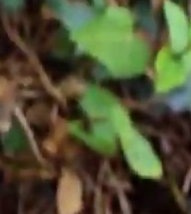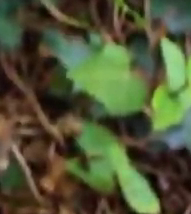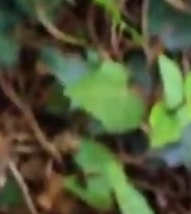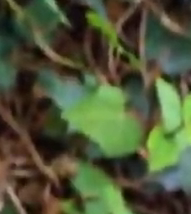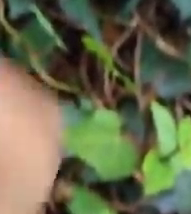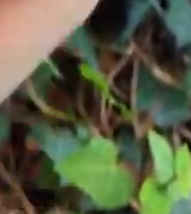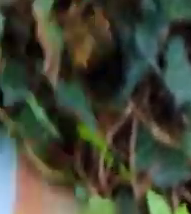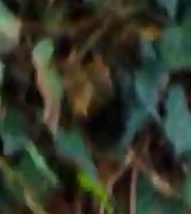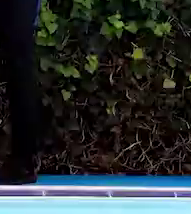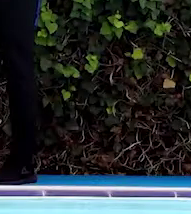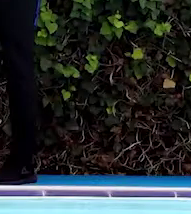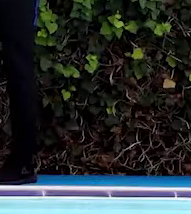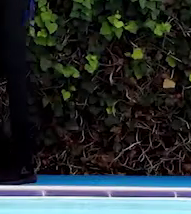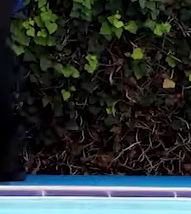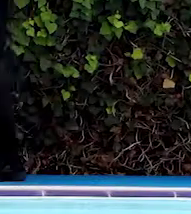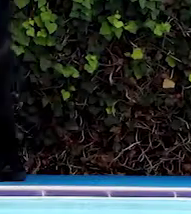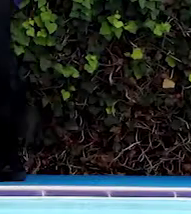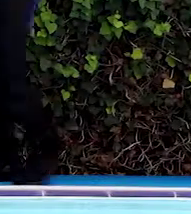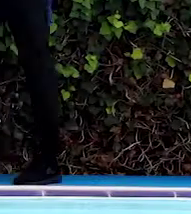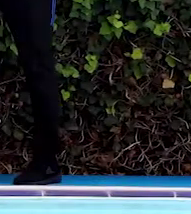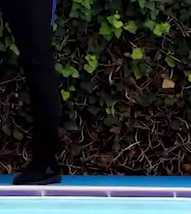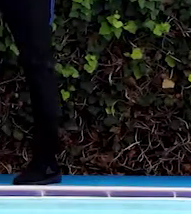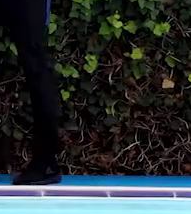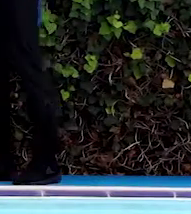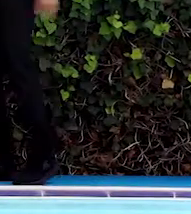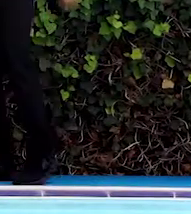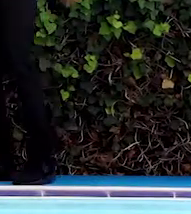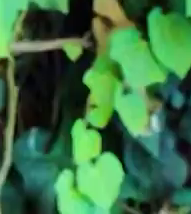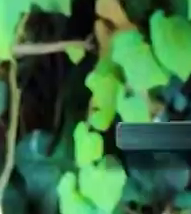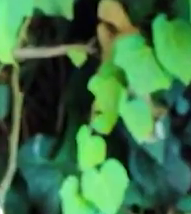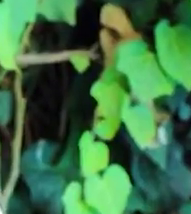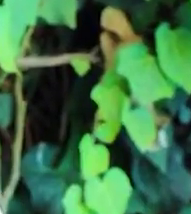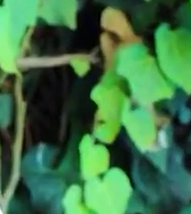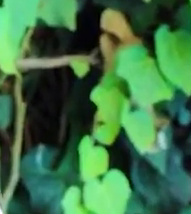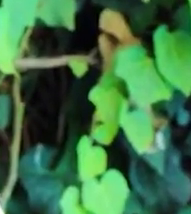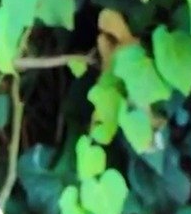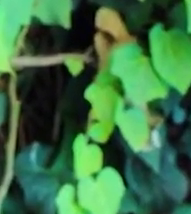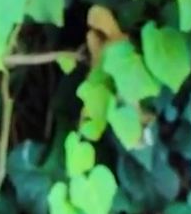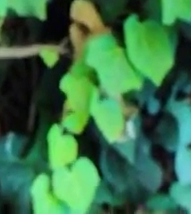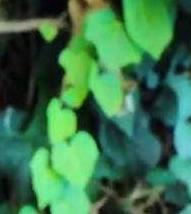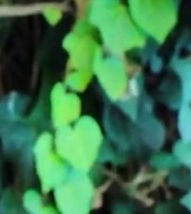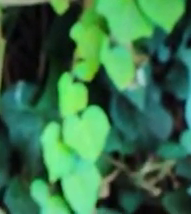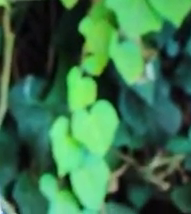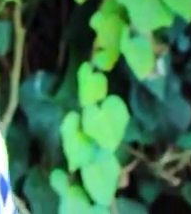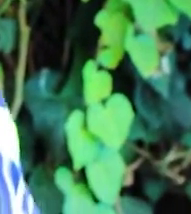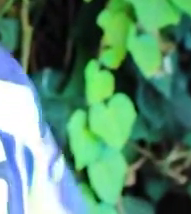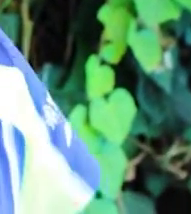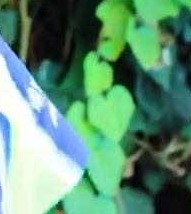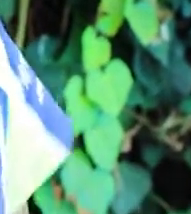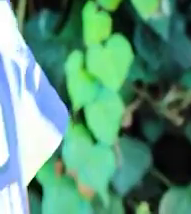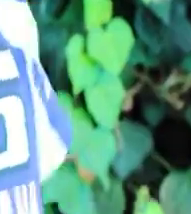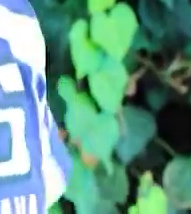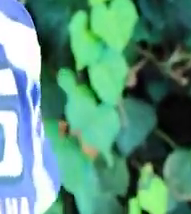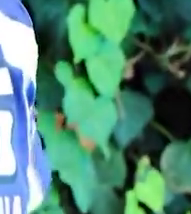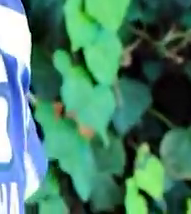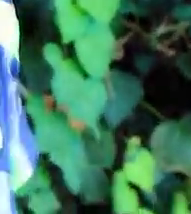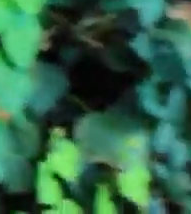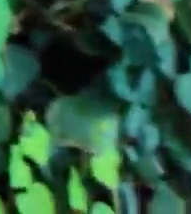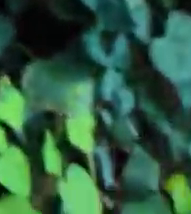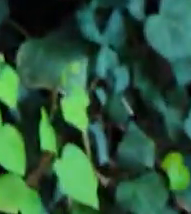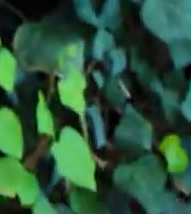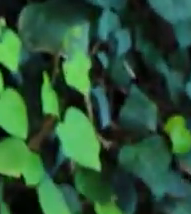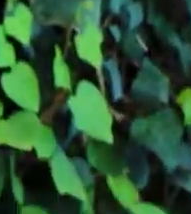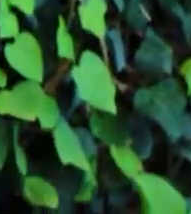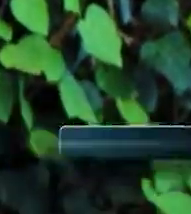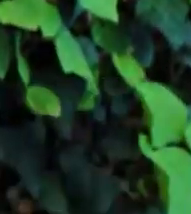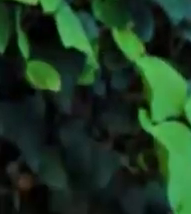Le vamos más las rodillas. Perfecto. Ok. Vamos a hacer la marcha. La ponemos en posición de forma